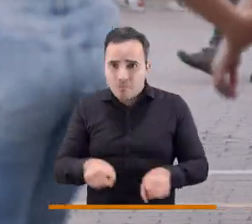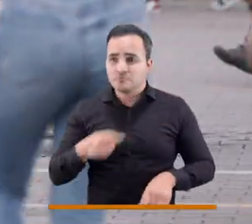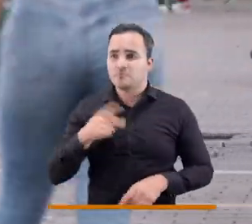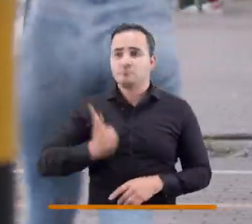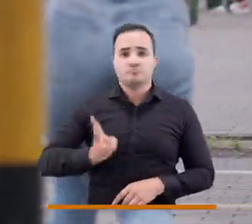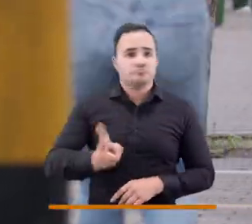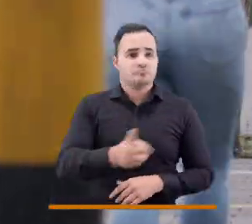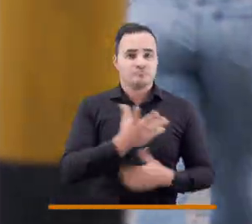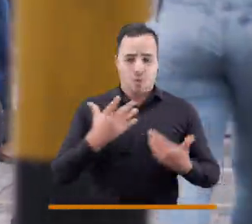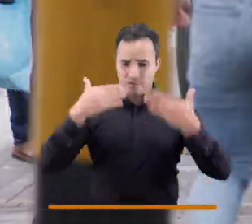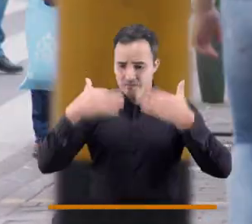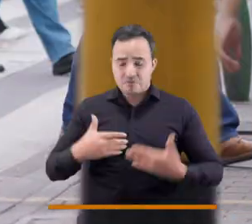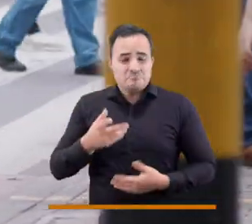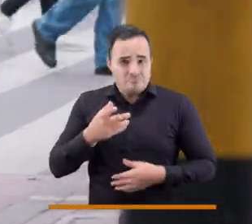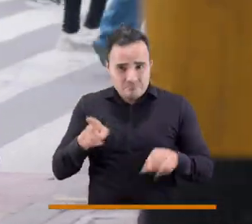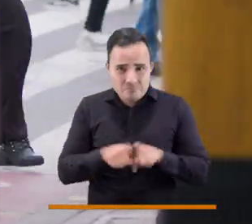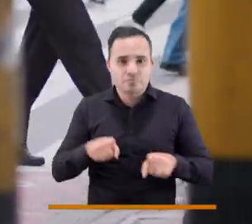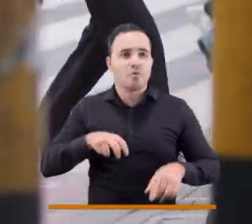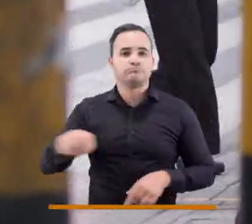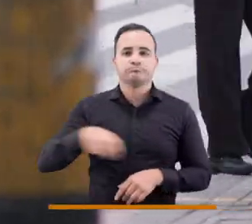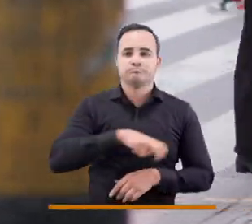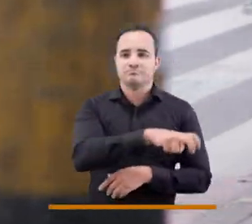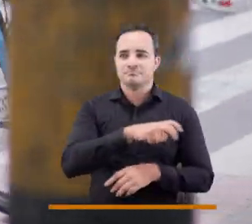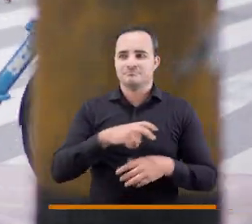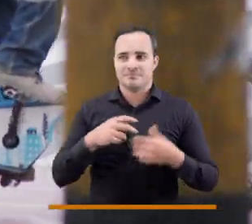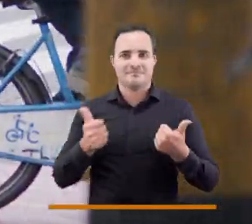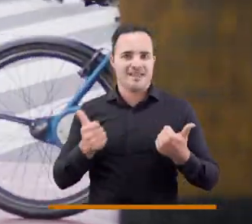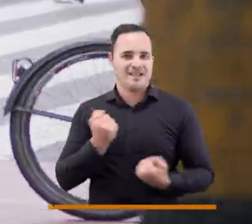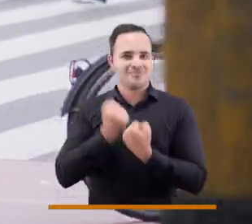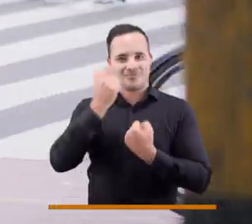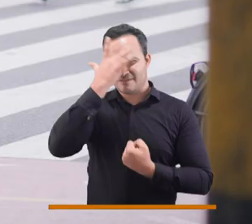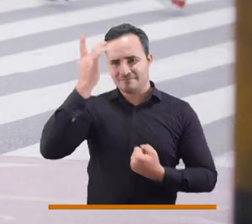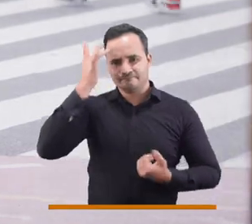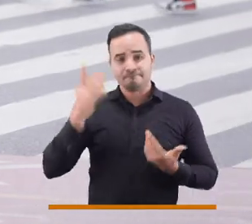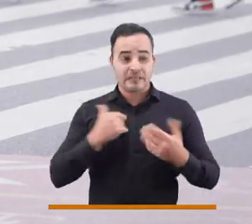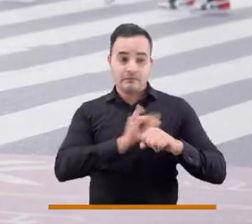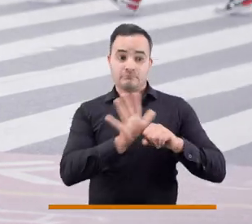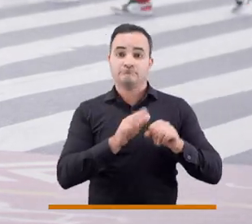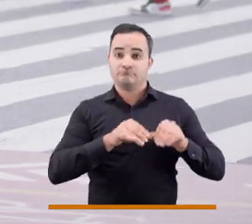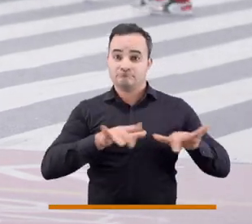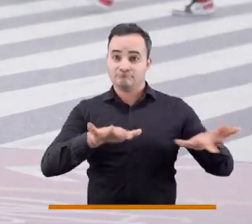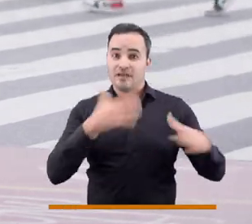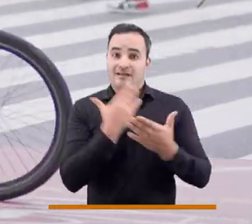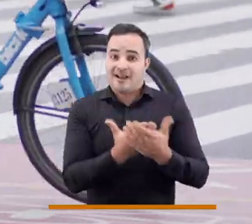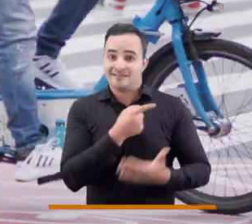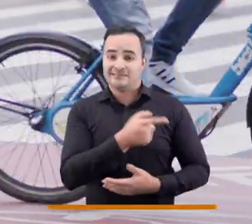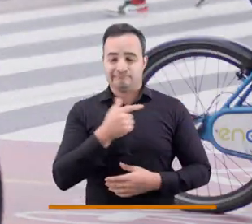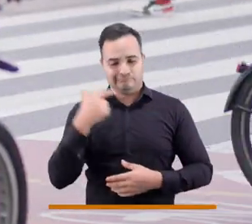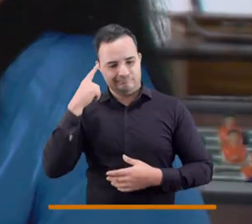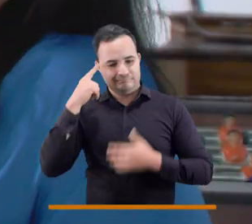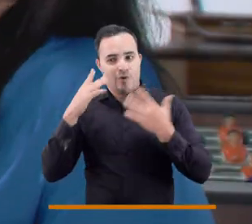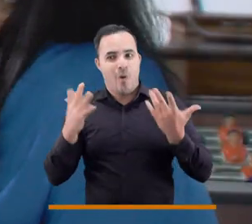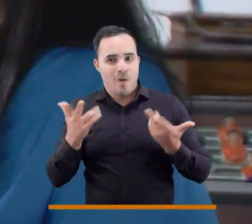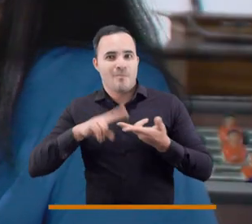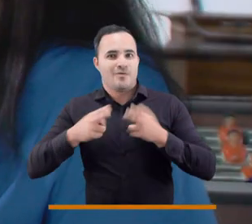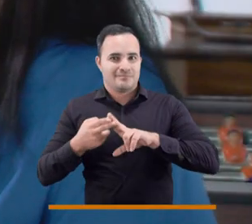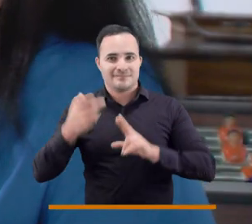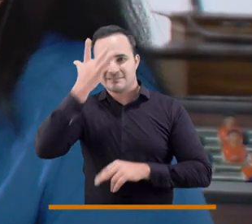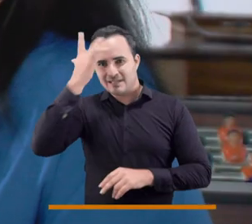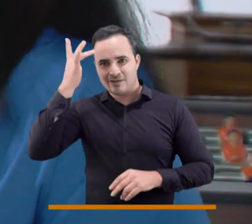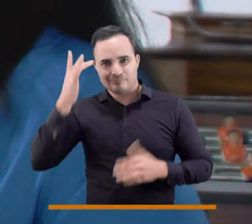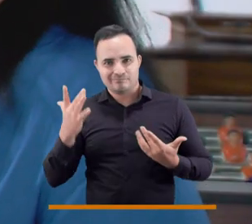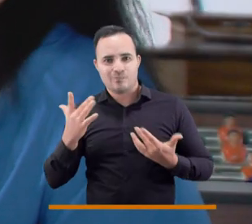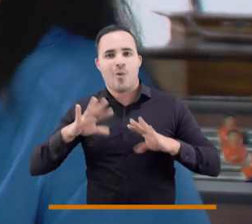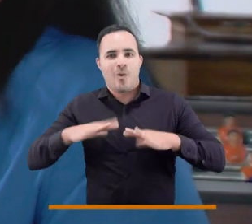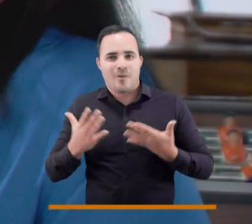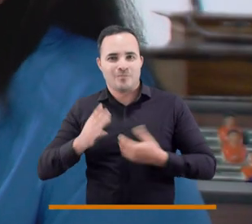o en la medida en que tengo una discapacidad, eso contribuye. Yo creo que la pandemia nos ayudó a visualizar mucho este tema de la salud mental y de